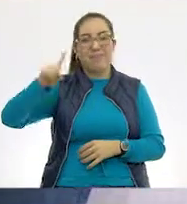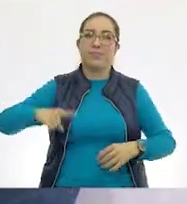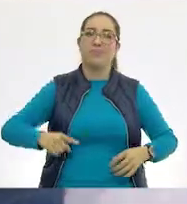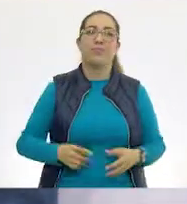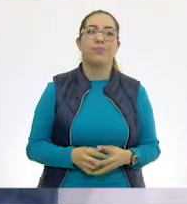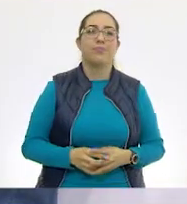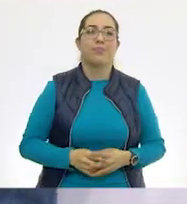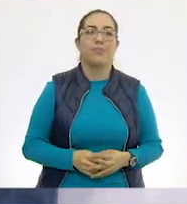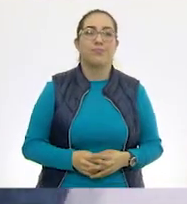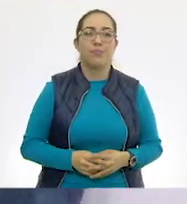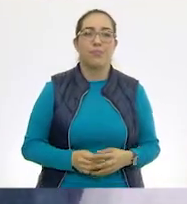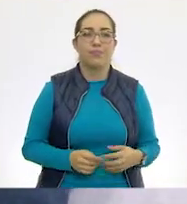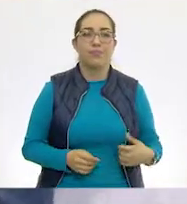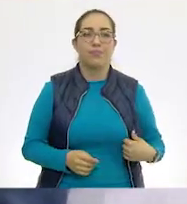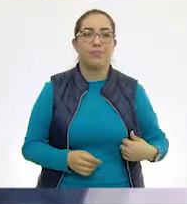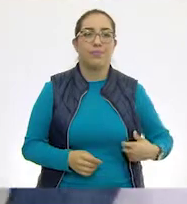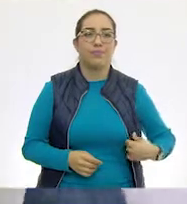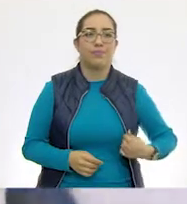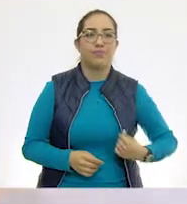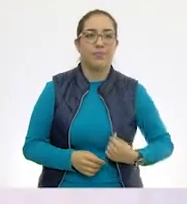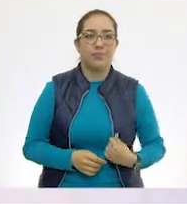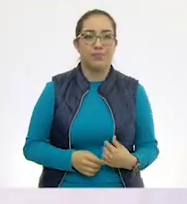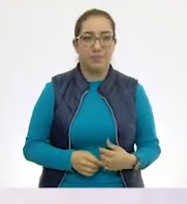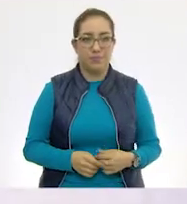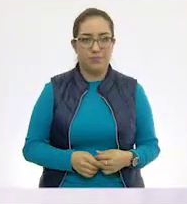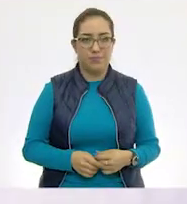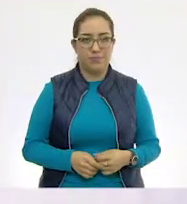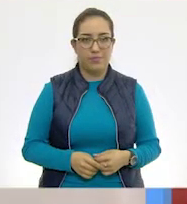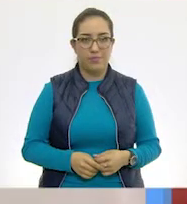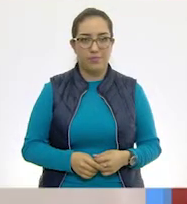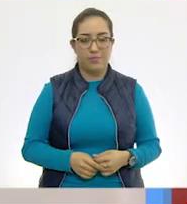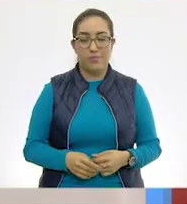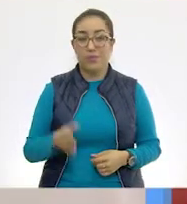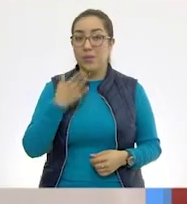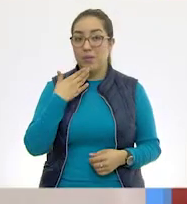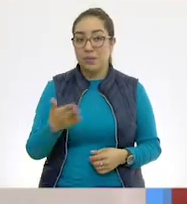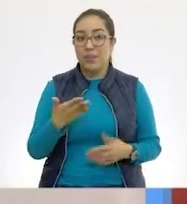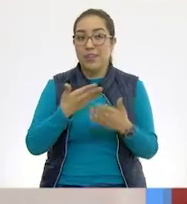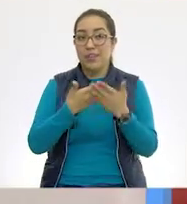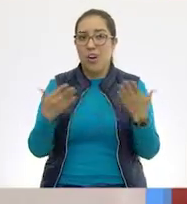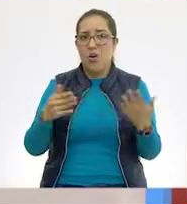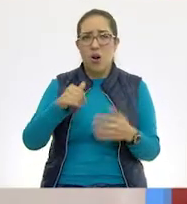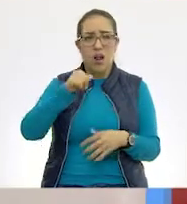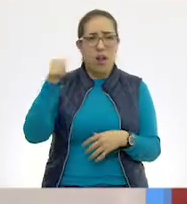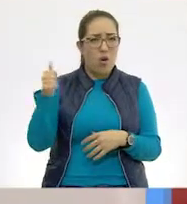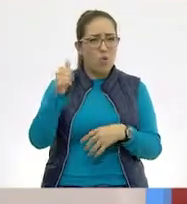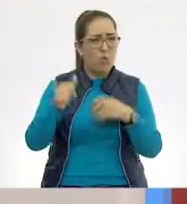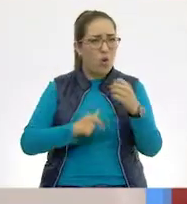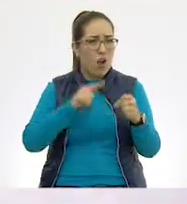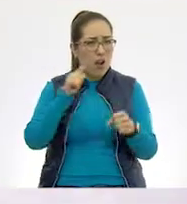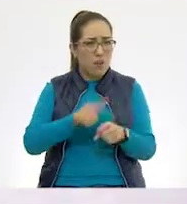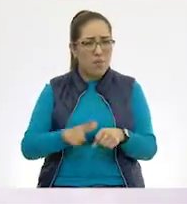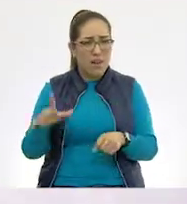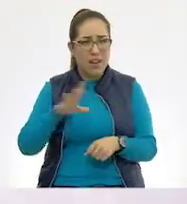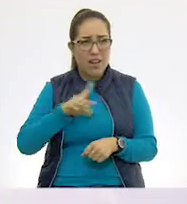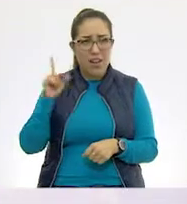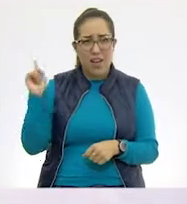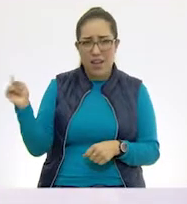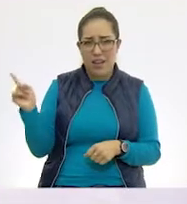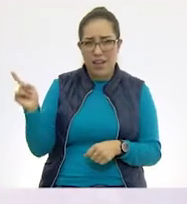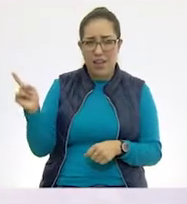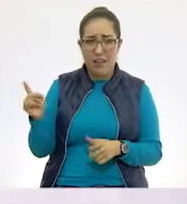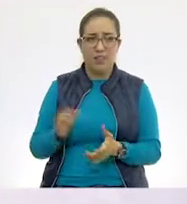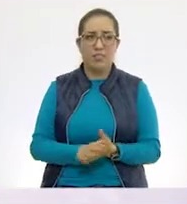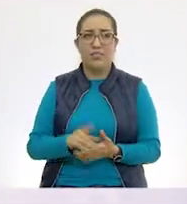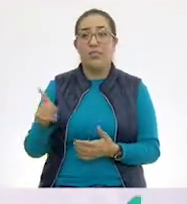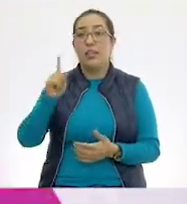Una palomita porque este es pequeño. Muy bien. Ahora tenemos ahí otros animalotes. Pues es que estos